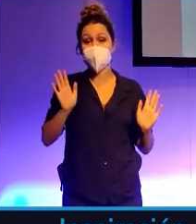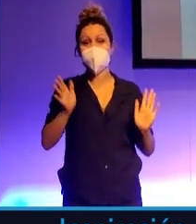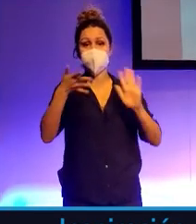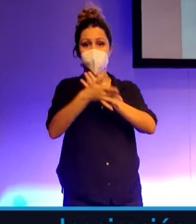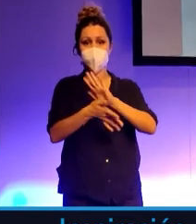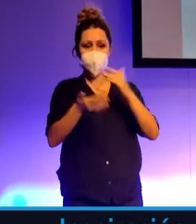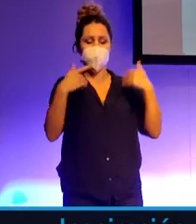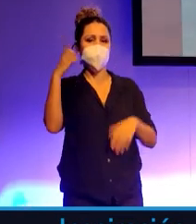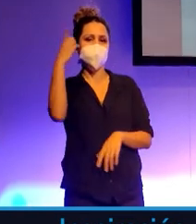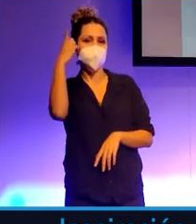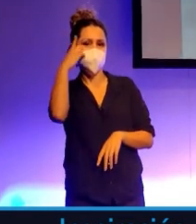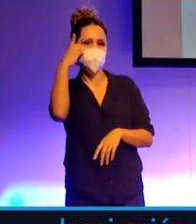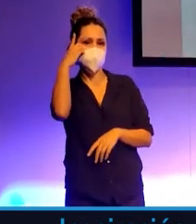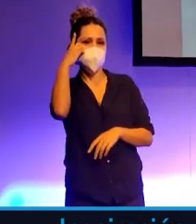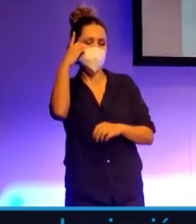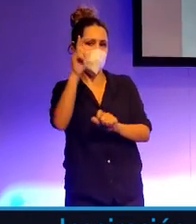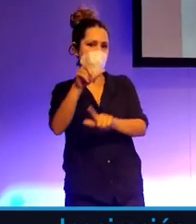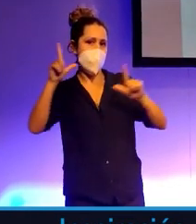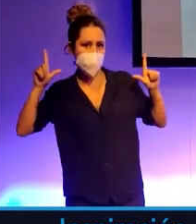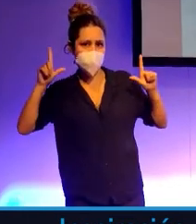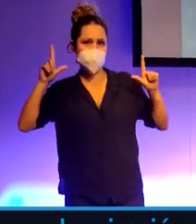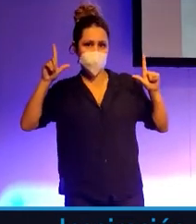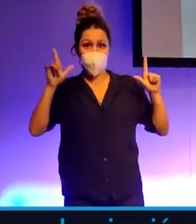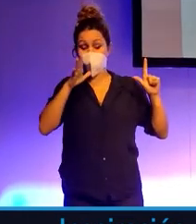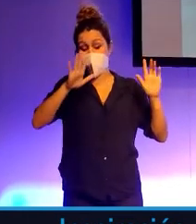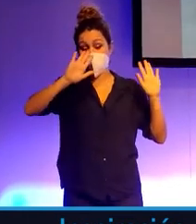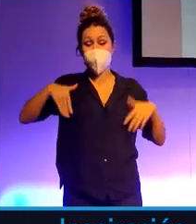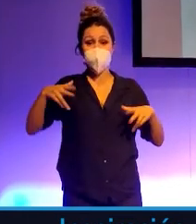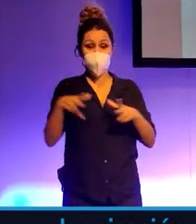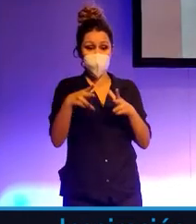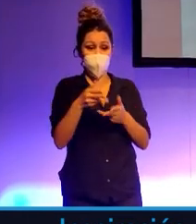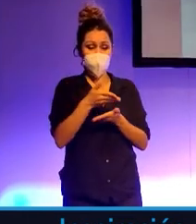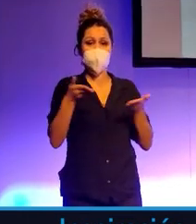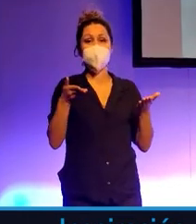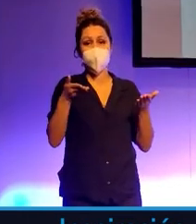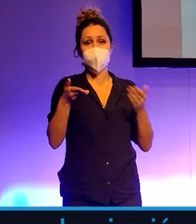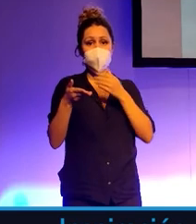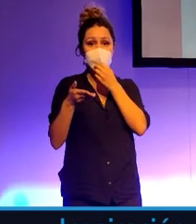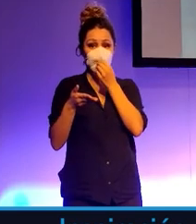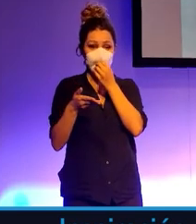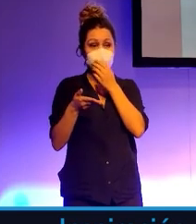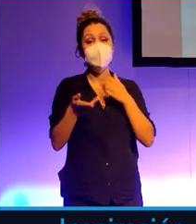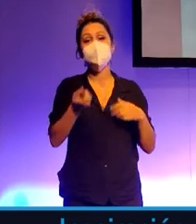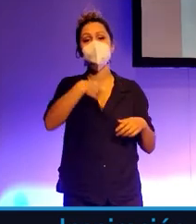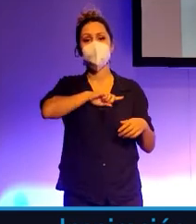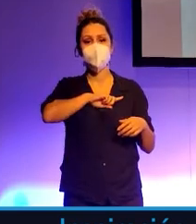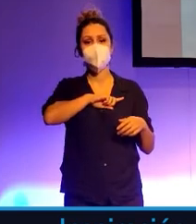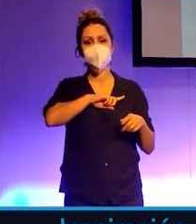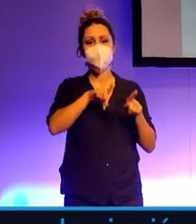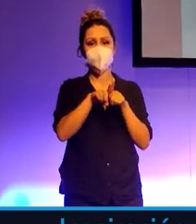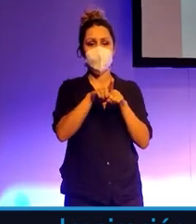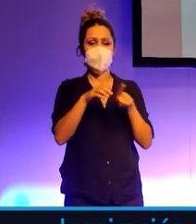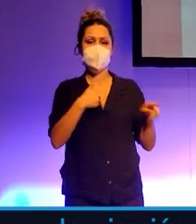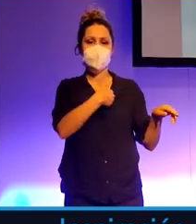ser smartphone-céntricos como sociedad? Creo que hemos interpretado incorrectamente el